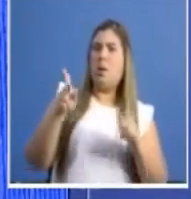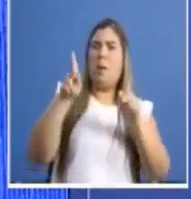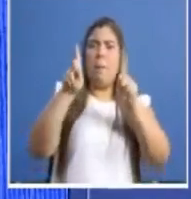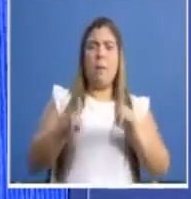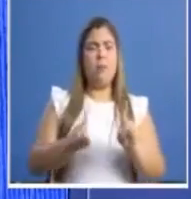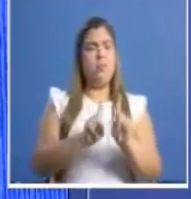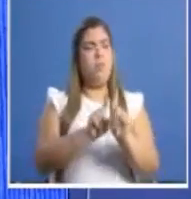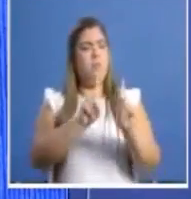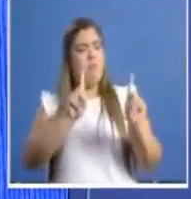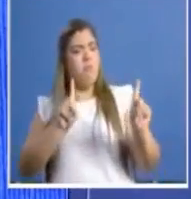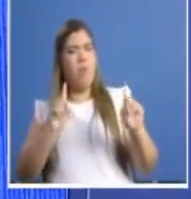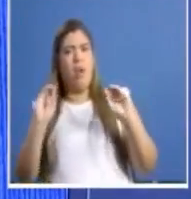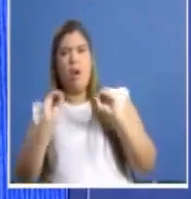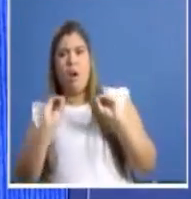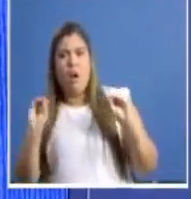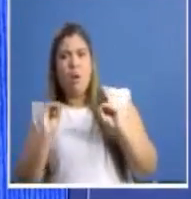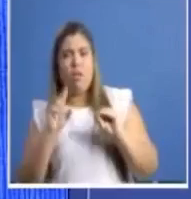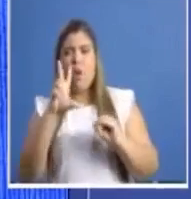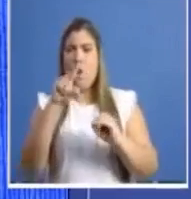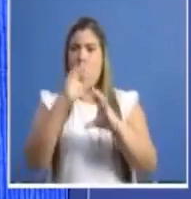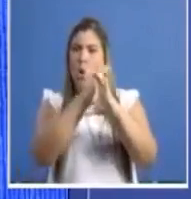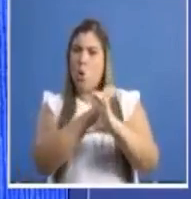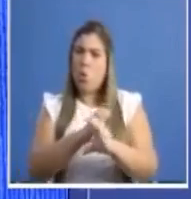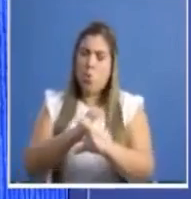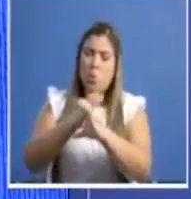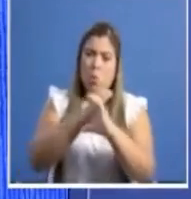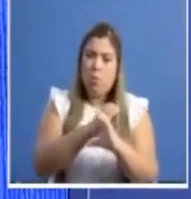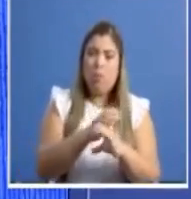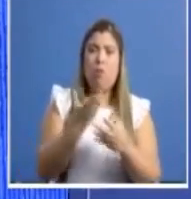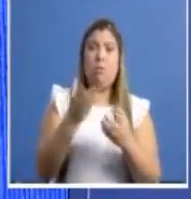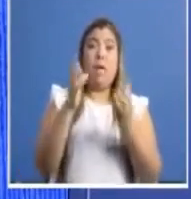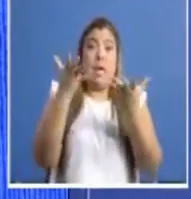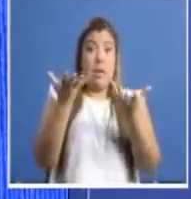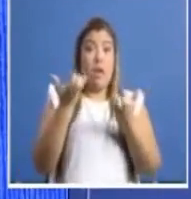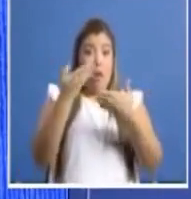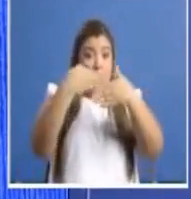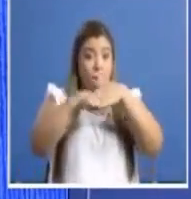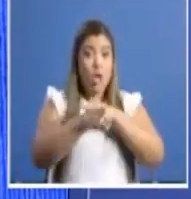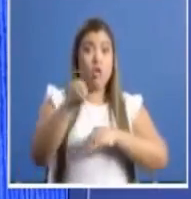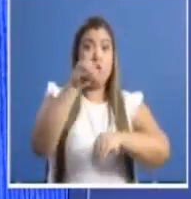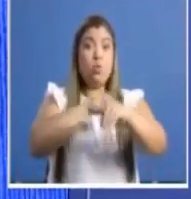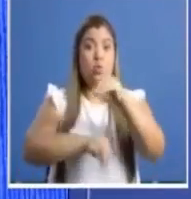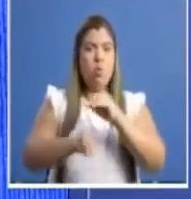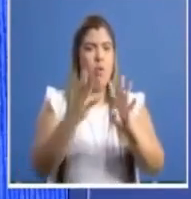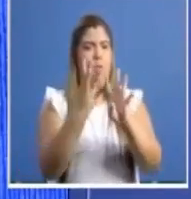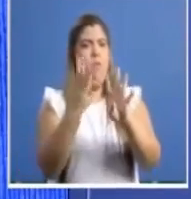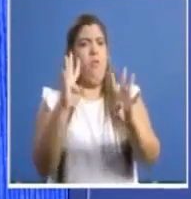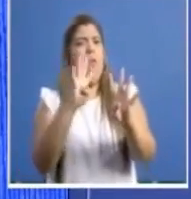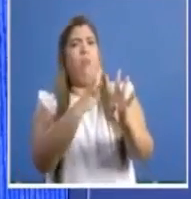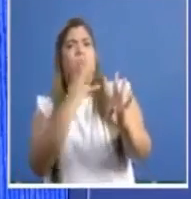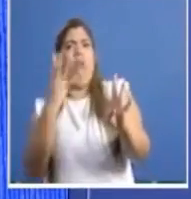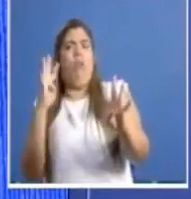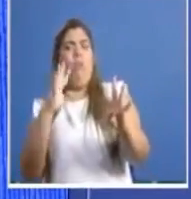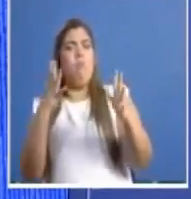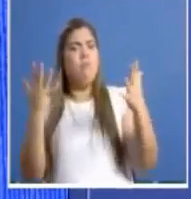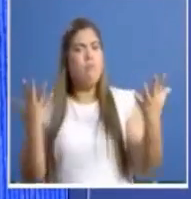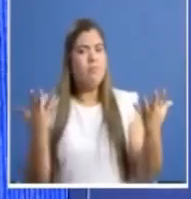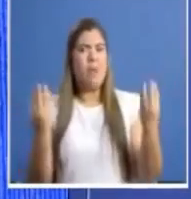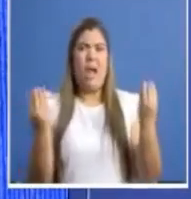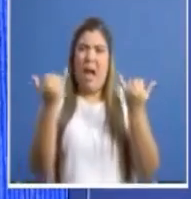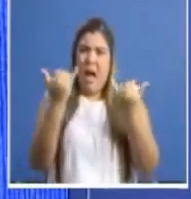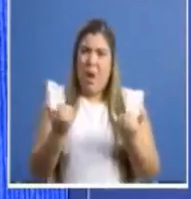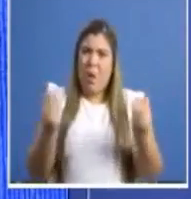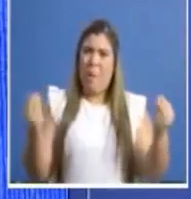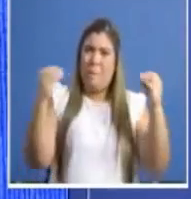en el transporte público y en las filas para ingresar a los comercios, aunado a la alta movilidad de